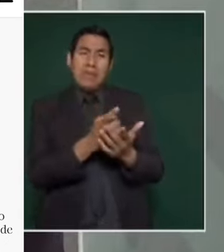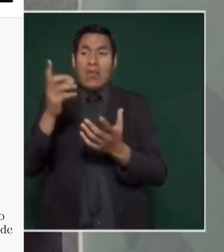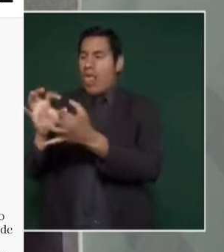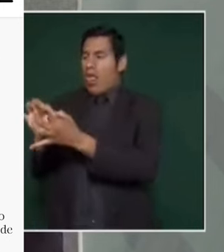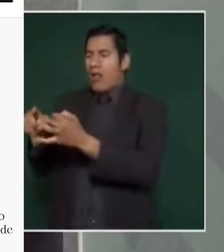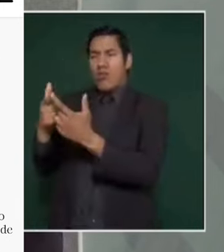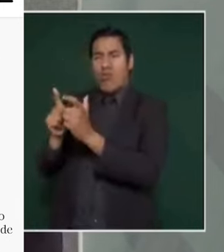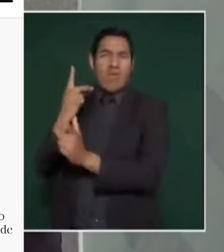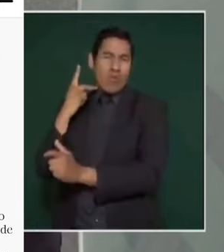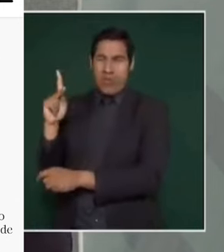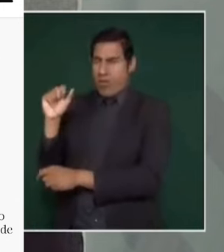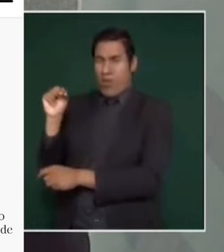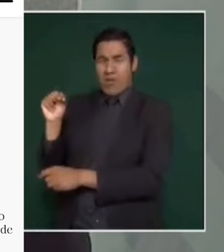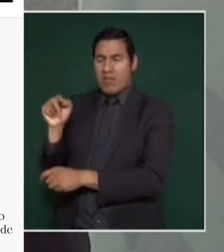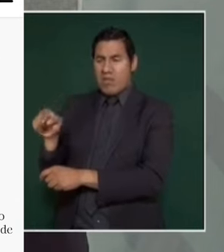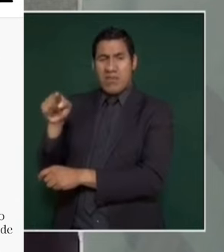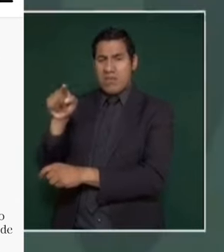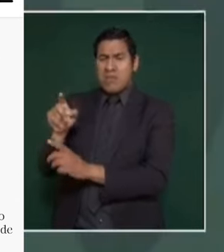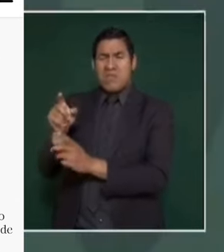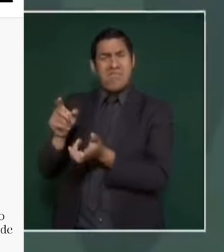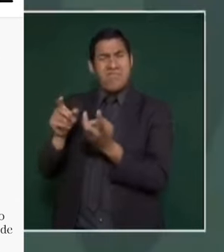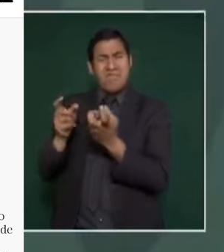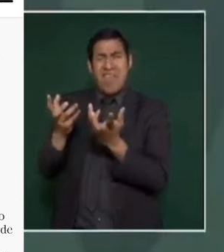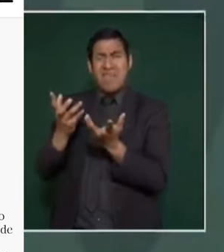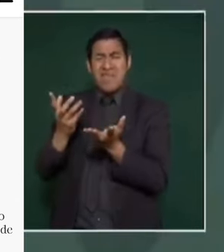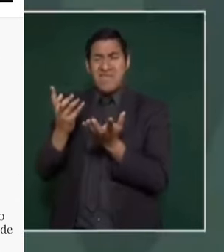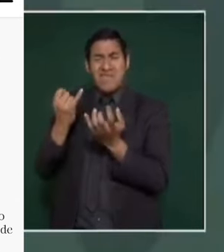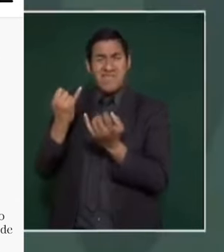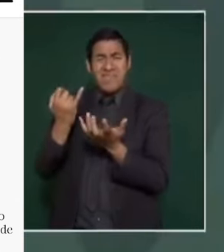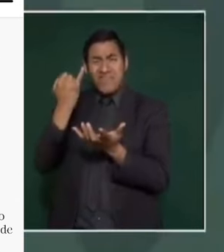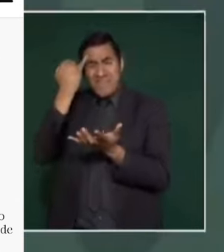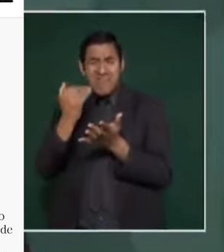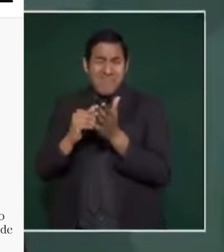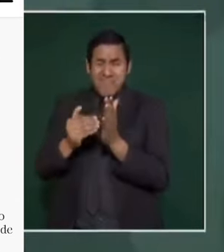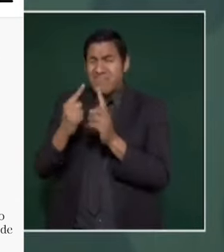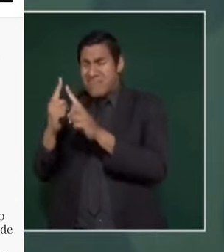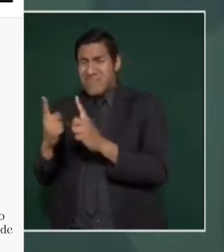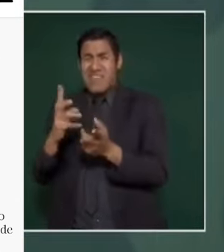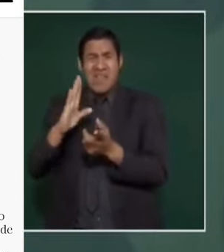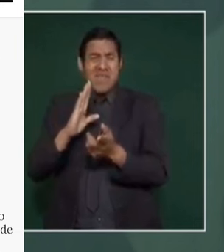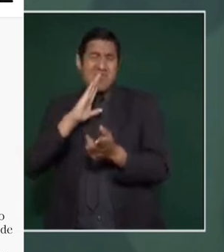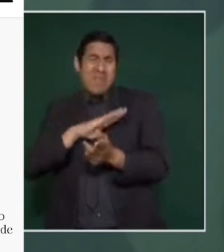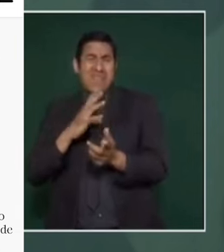PAN haciendo estas maniobras leguleyas.